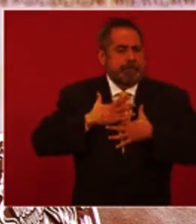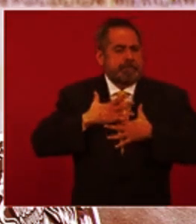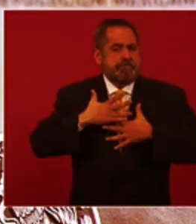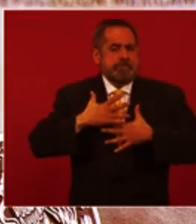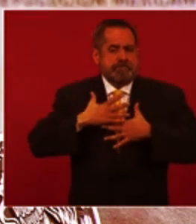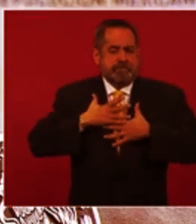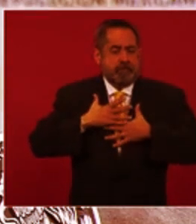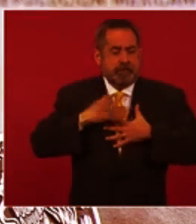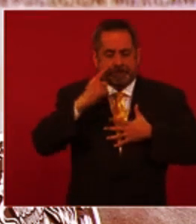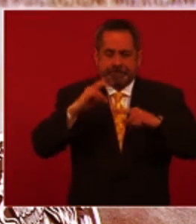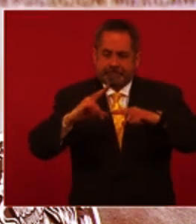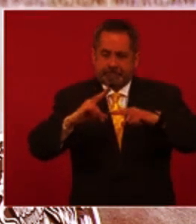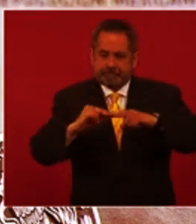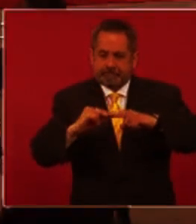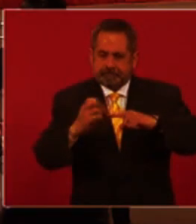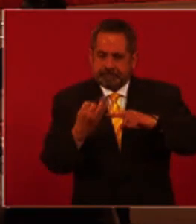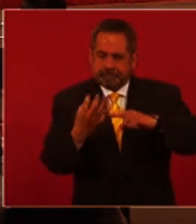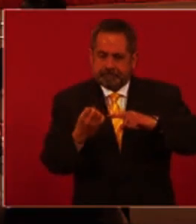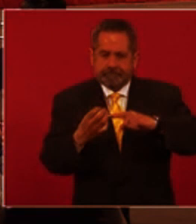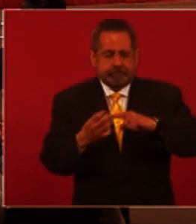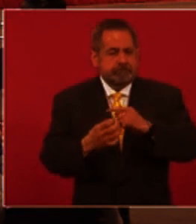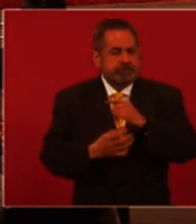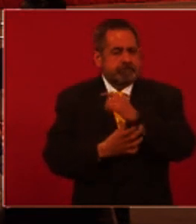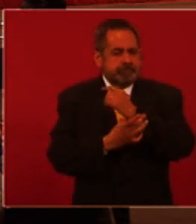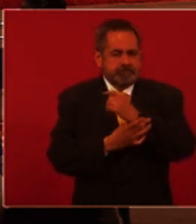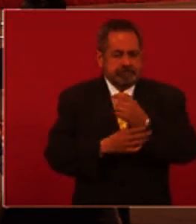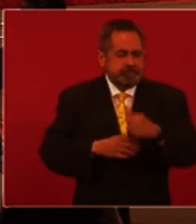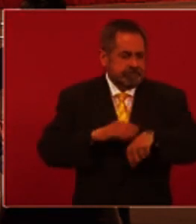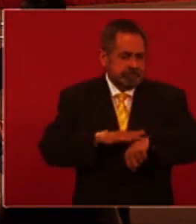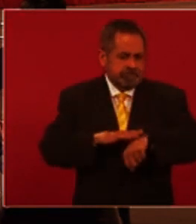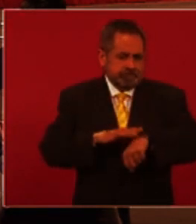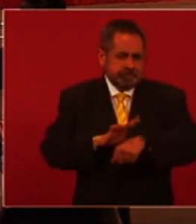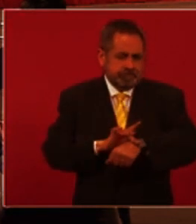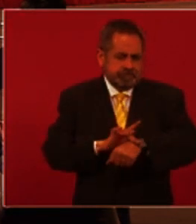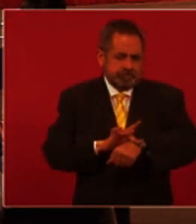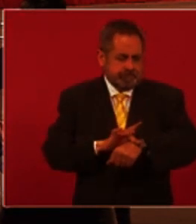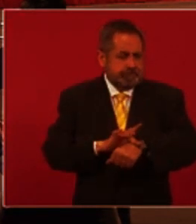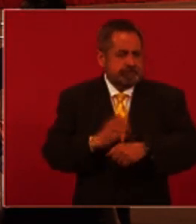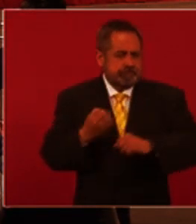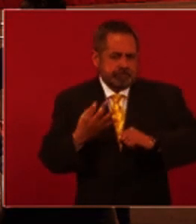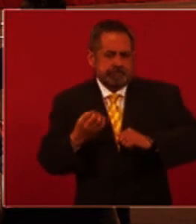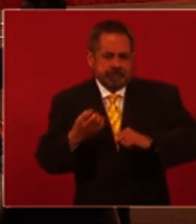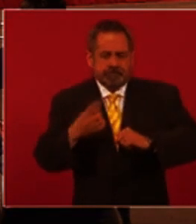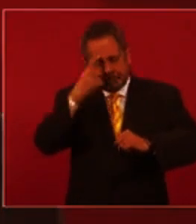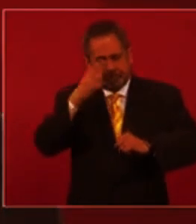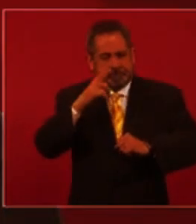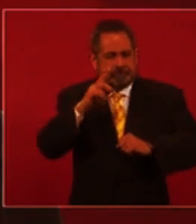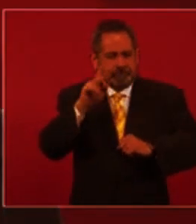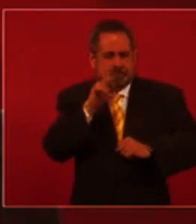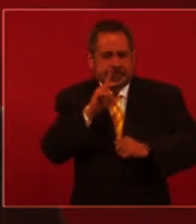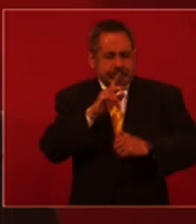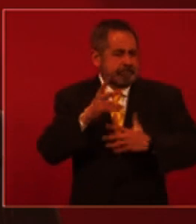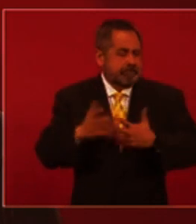Monitorear la oxigenación con un oxígeno de pulso es muy importante, lo mencionamos durante varias veces en las conferencias.